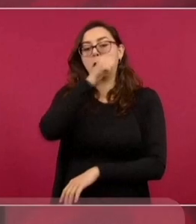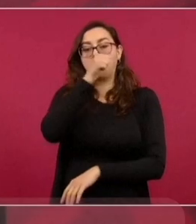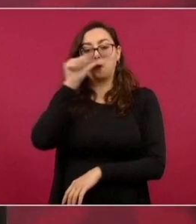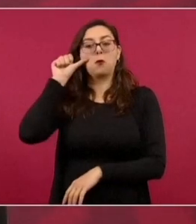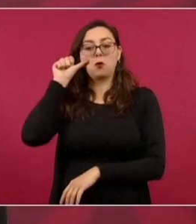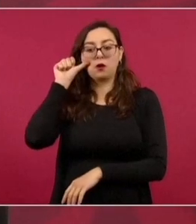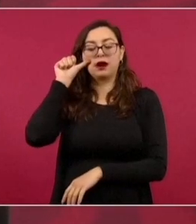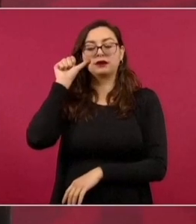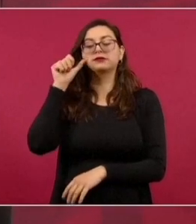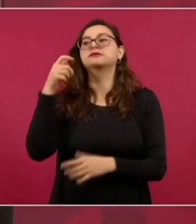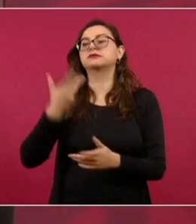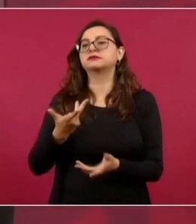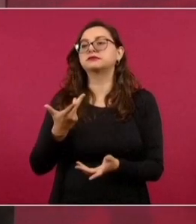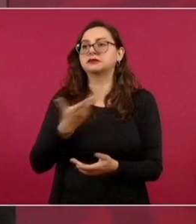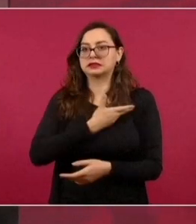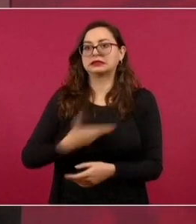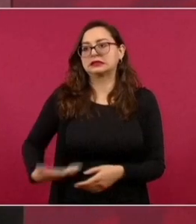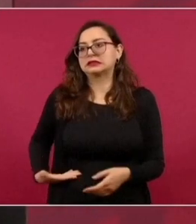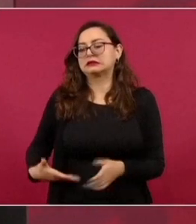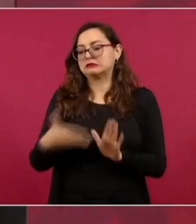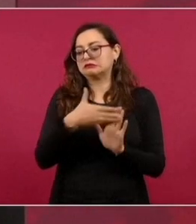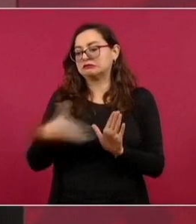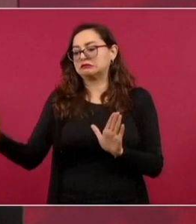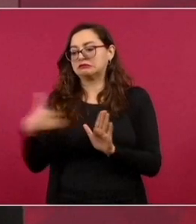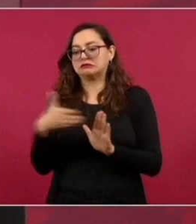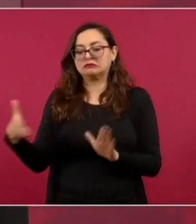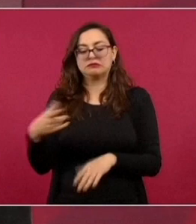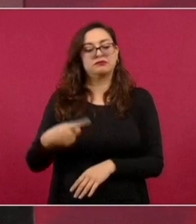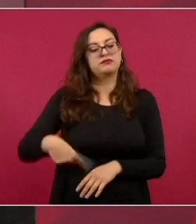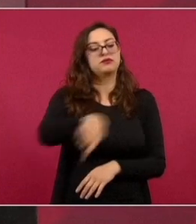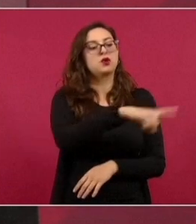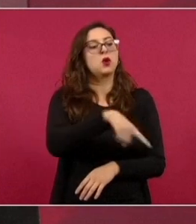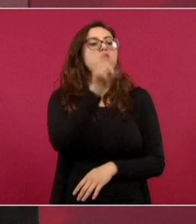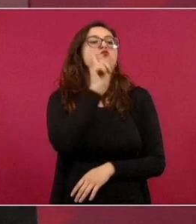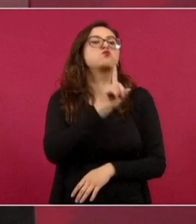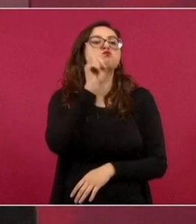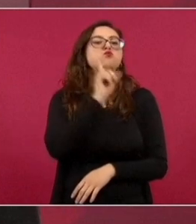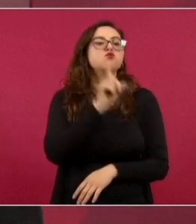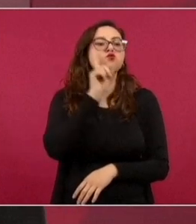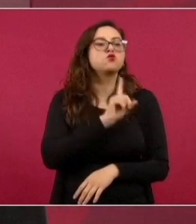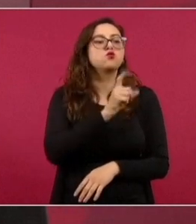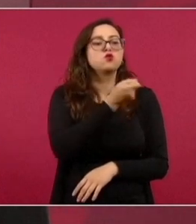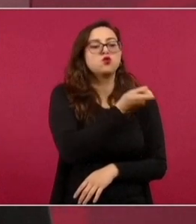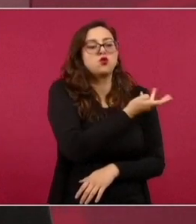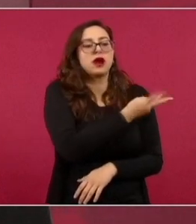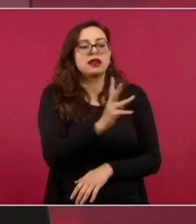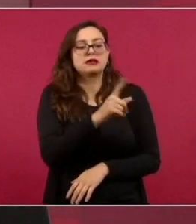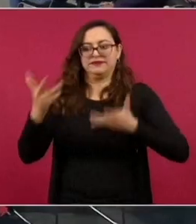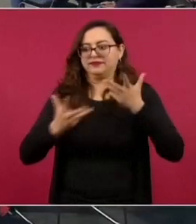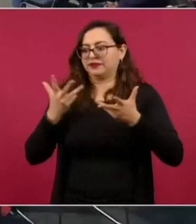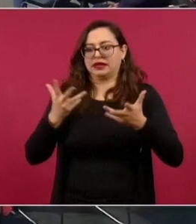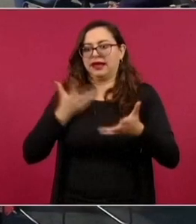Andrés Manuel López Obrador, el dirigente peruano lo llamó por teléfono el miércoles para pedirle esa protección antes de ser detenido.